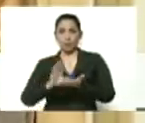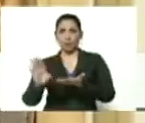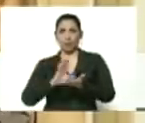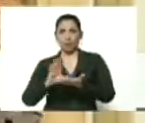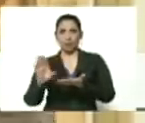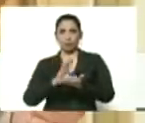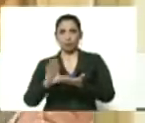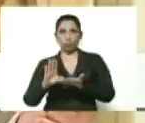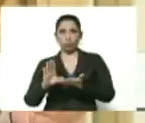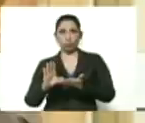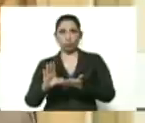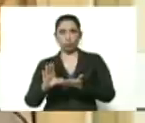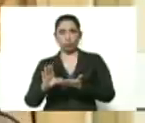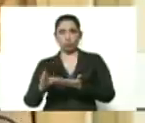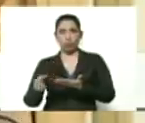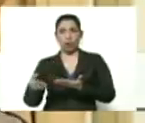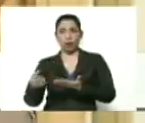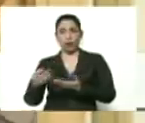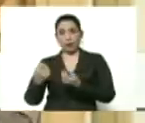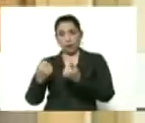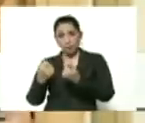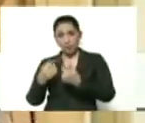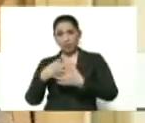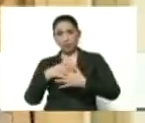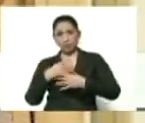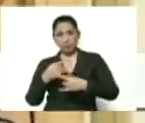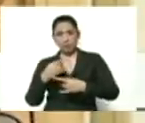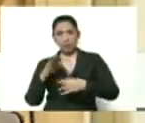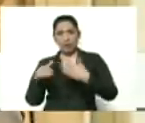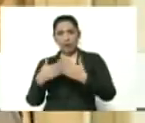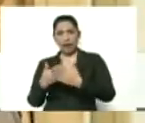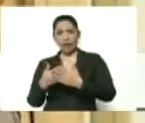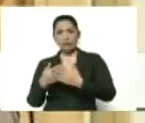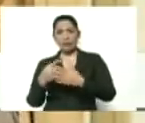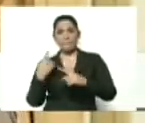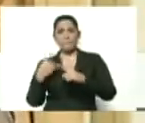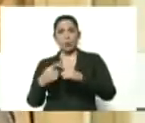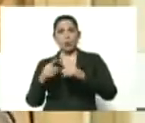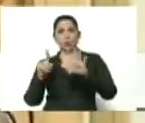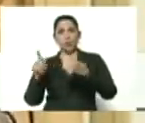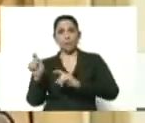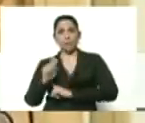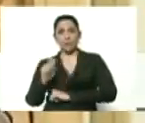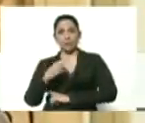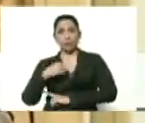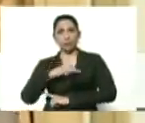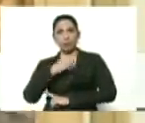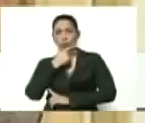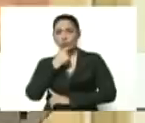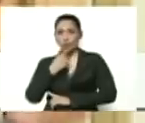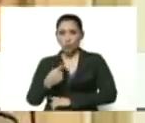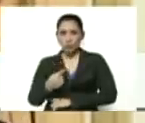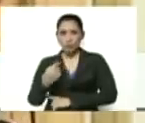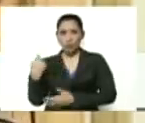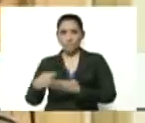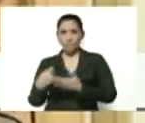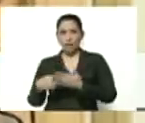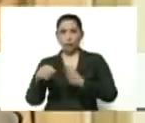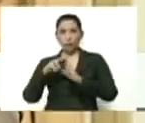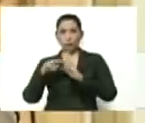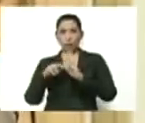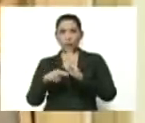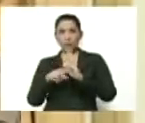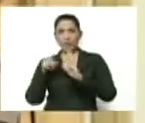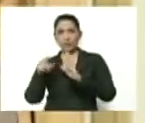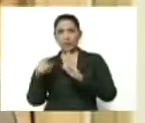tanto de capital como de interés hasta por seis meses, hemos favorecido el pago de nóminas a esas empresas,